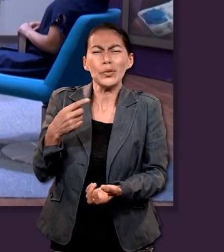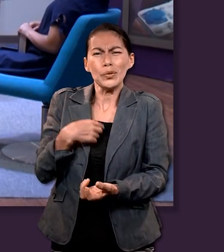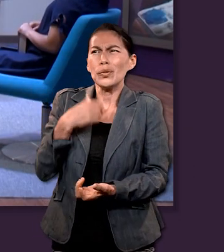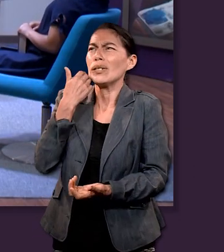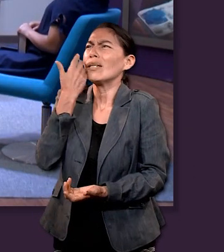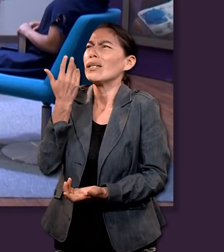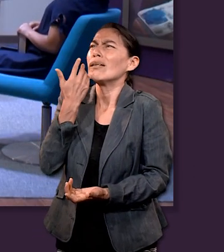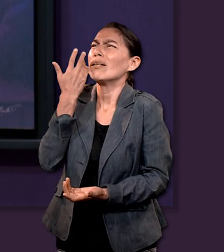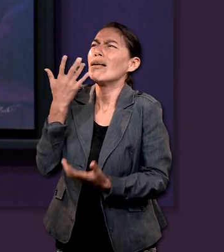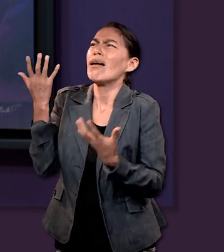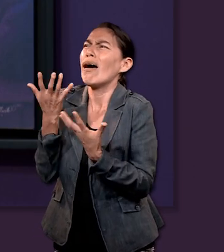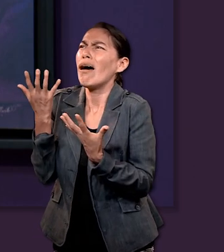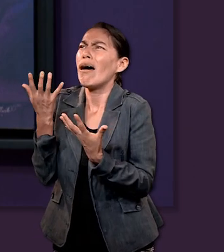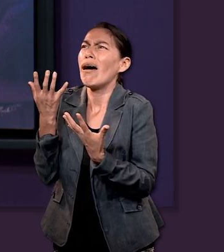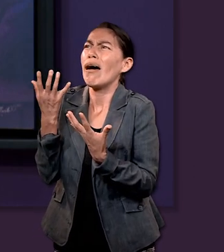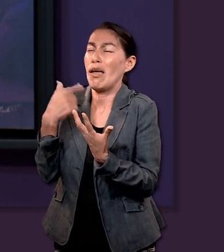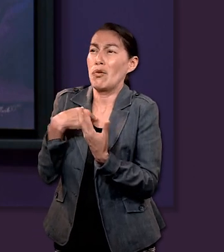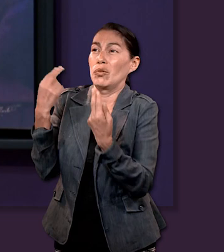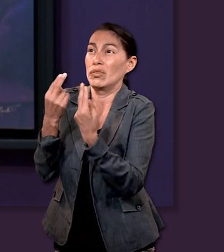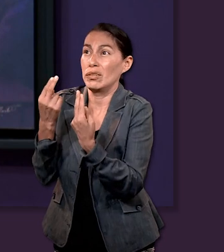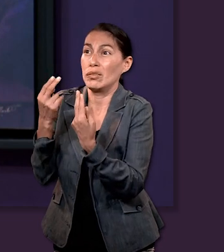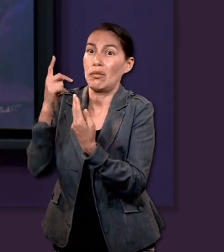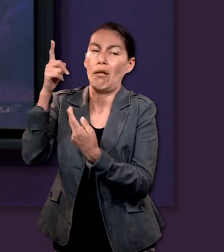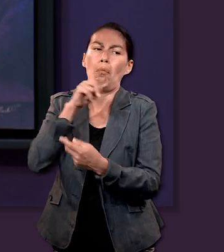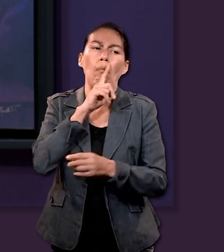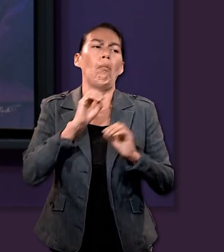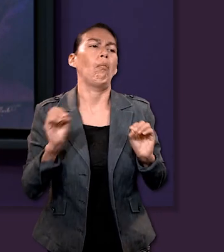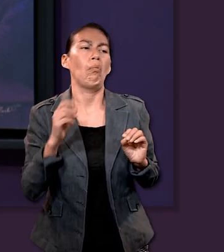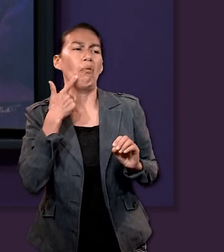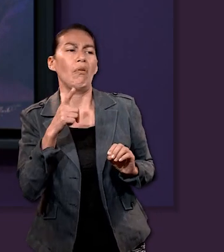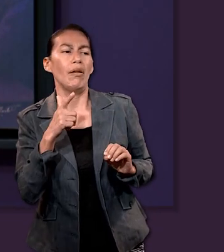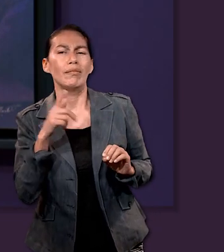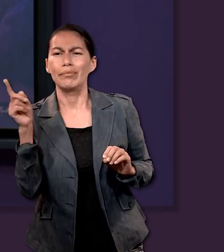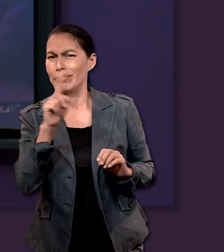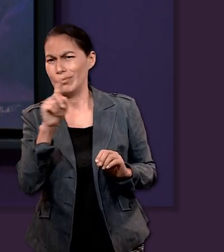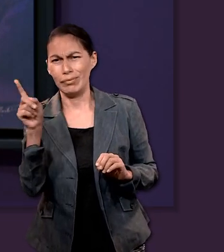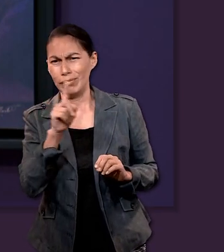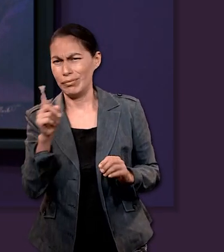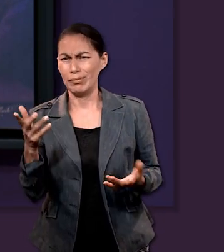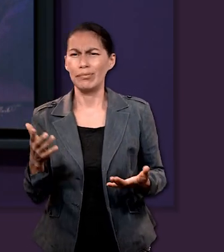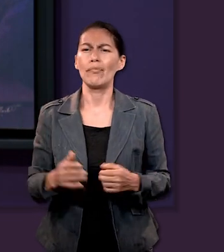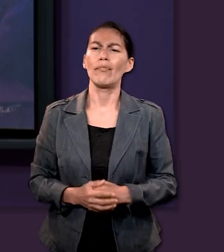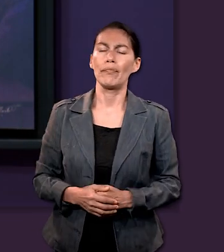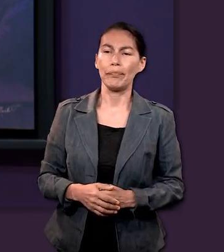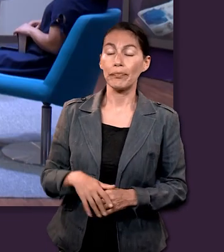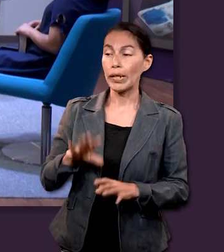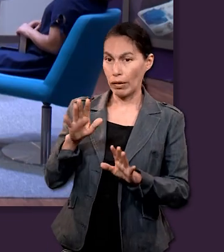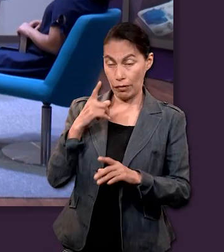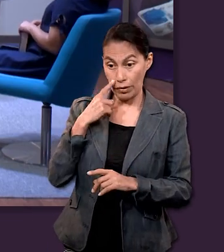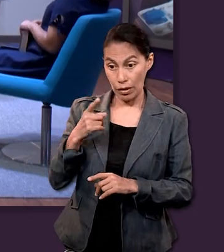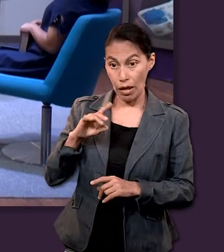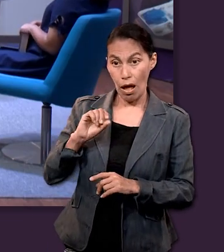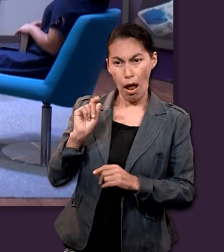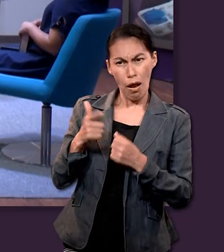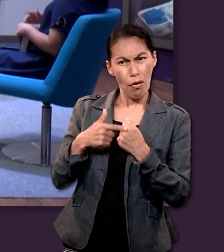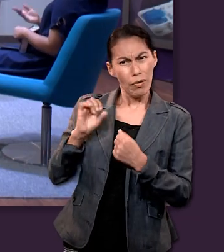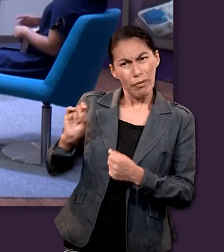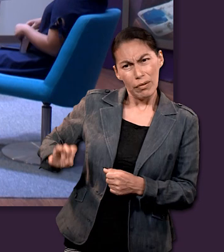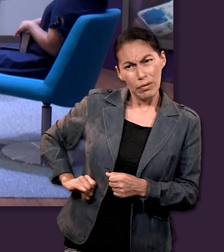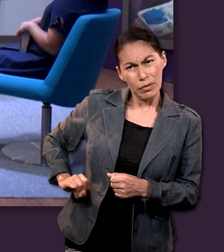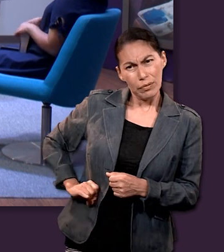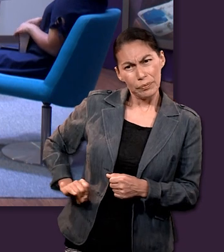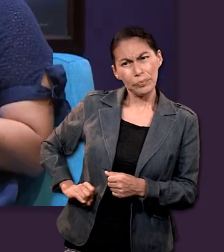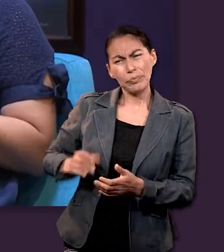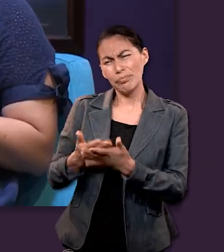no hay nada que nosotros pretendamos que haga por nosotros que según nosotros necesitamos, ¿no? No es así. Y algo muy interesante que